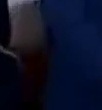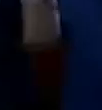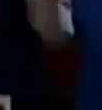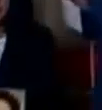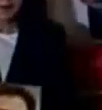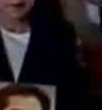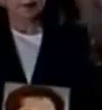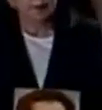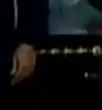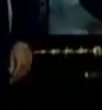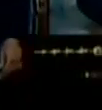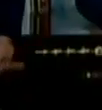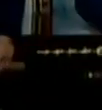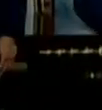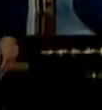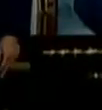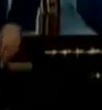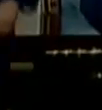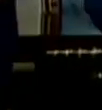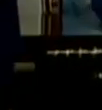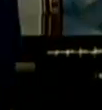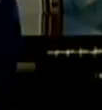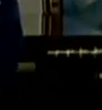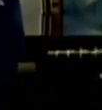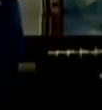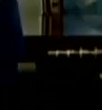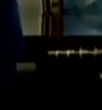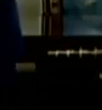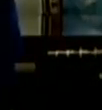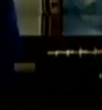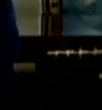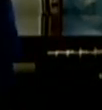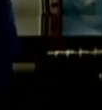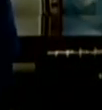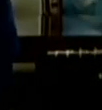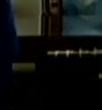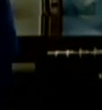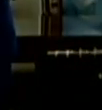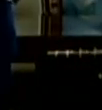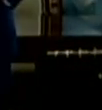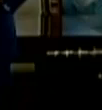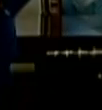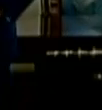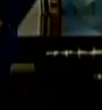Bueno, esa es la propuesta, pero para blindar las cosas, que no quepa duda.